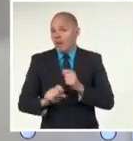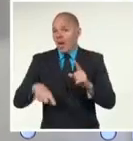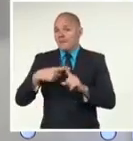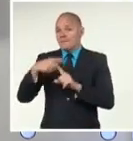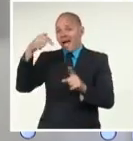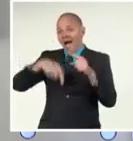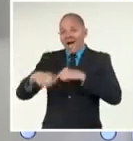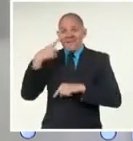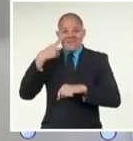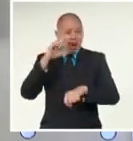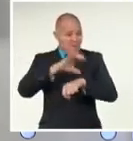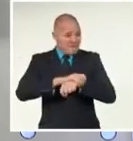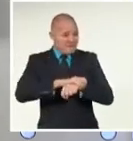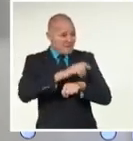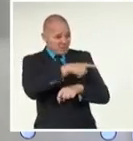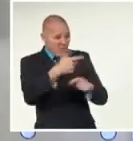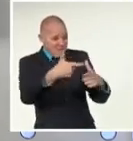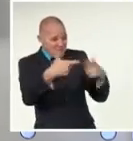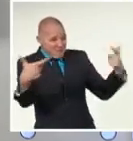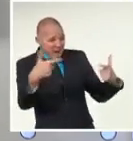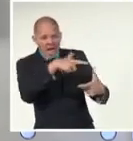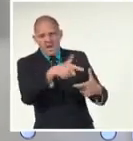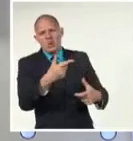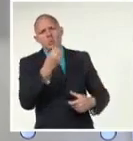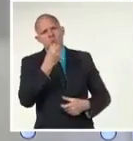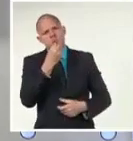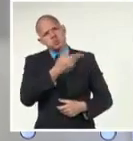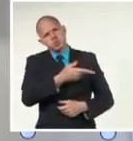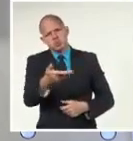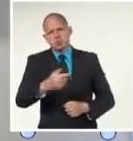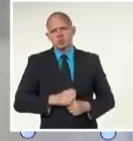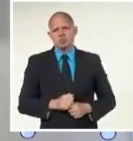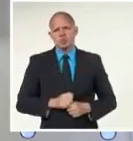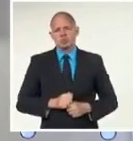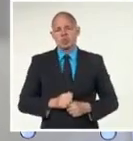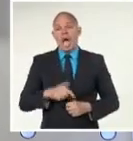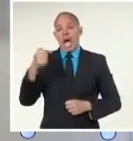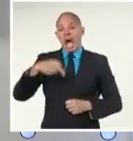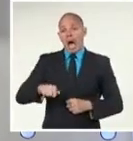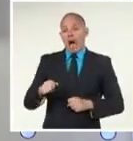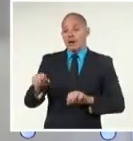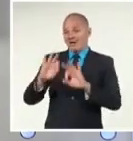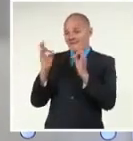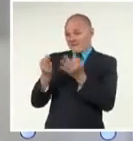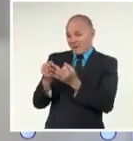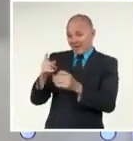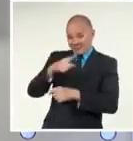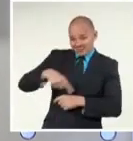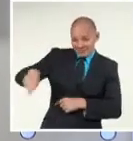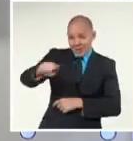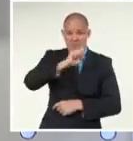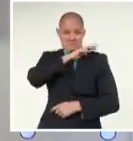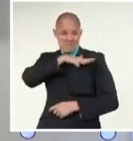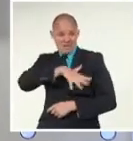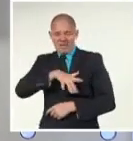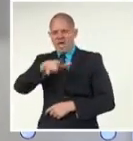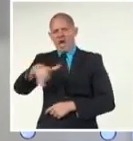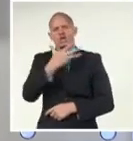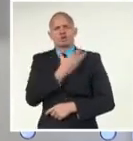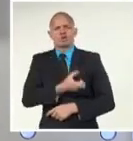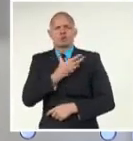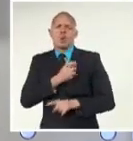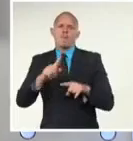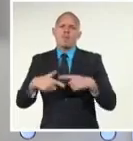encuentran injustamente en prisiones de Israel. Casi todas las familias palestinas han sufrido por la presencia de estas cárceles,